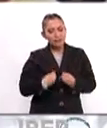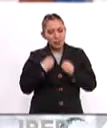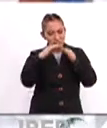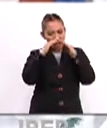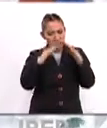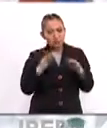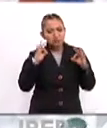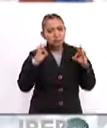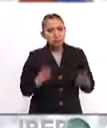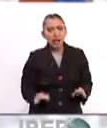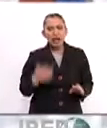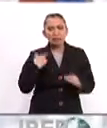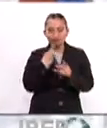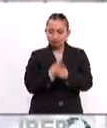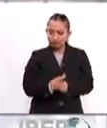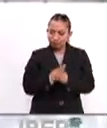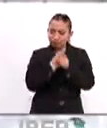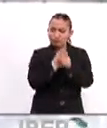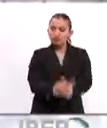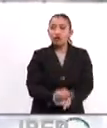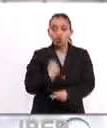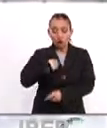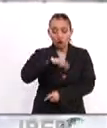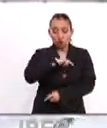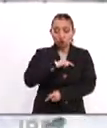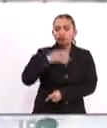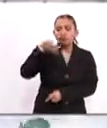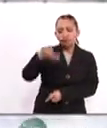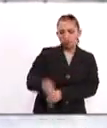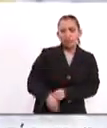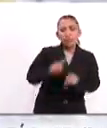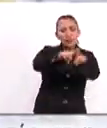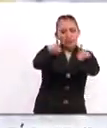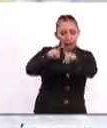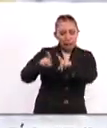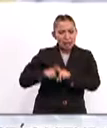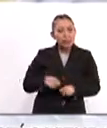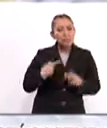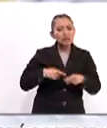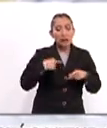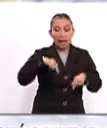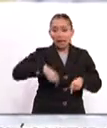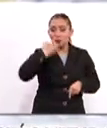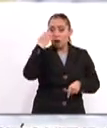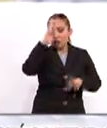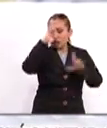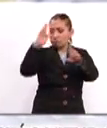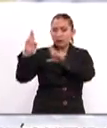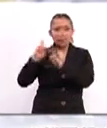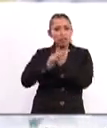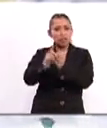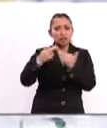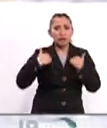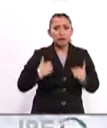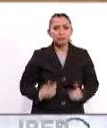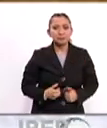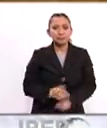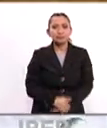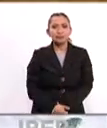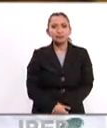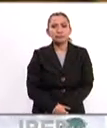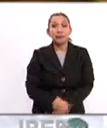vivienda digna. Ser tolerantes. Nosotros aceptamos la diversidad. En este colegio todos respetamos los derechos humanos.